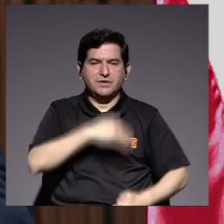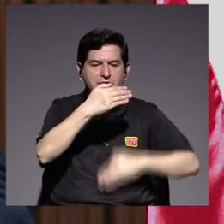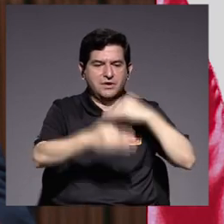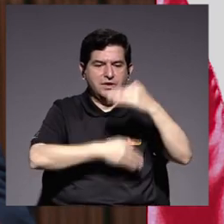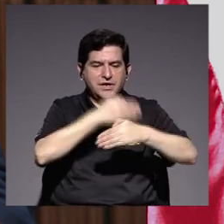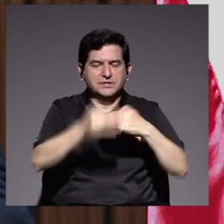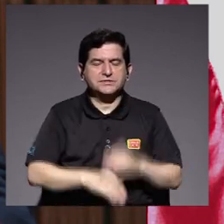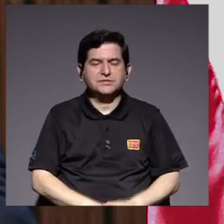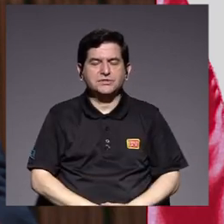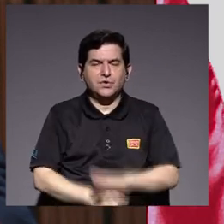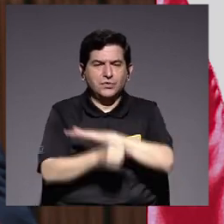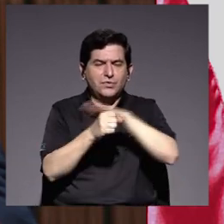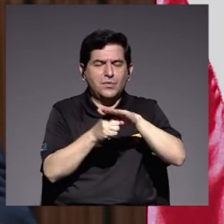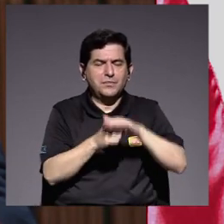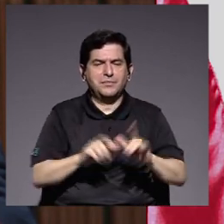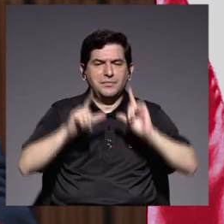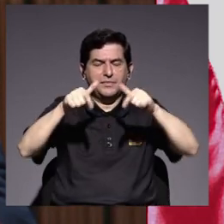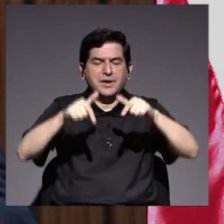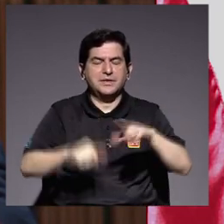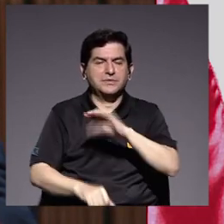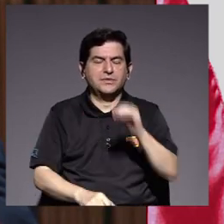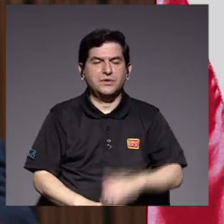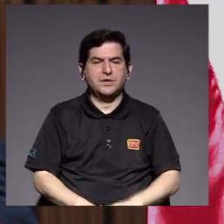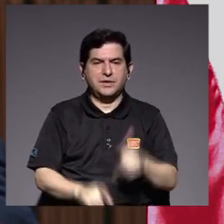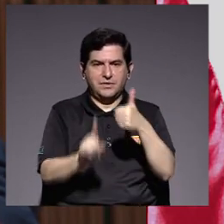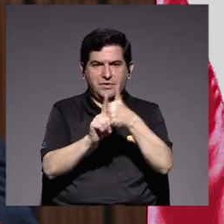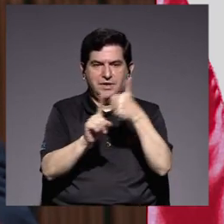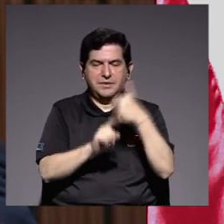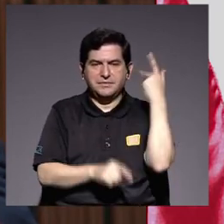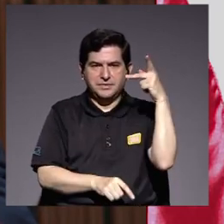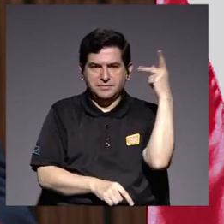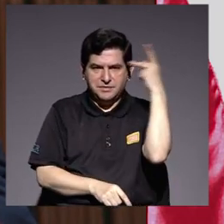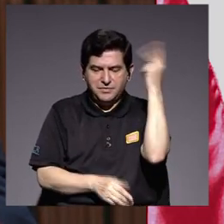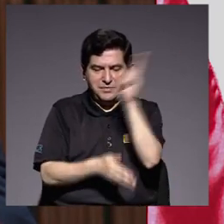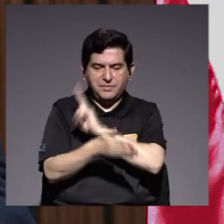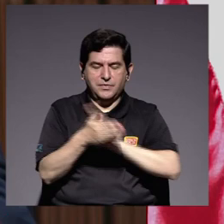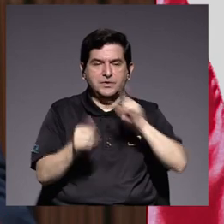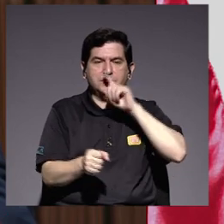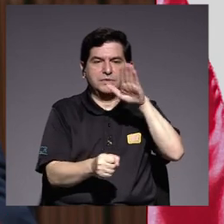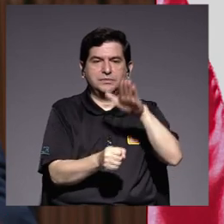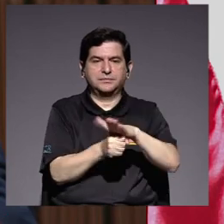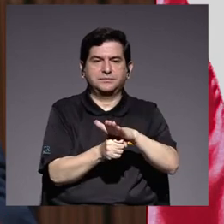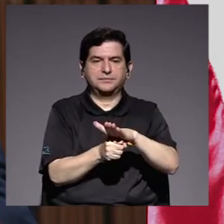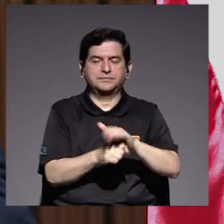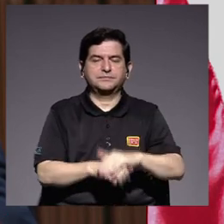integral de residuos y también en línea con las propias políticas universitarias